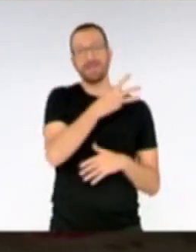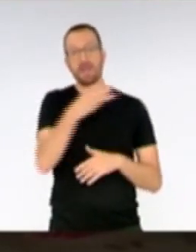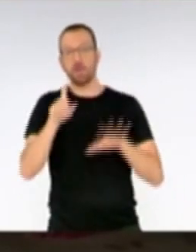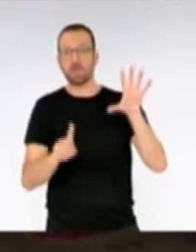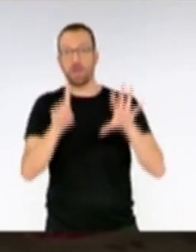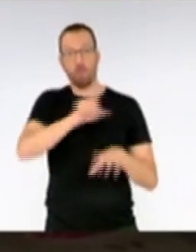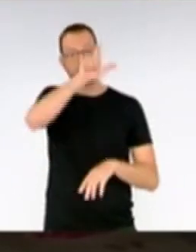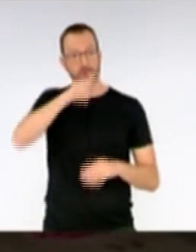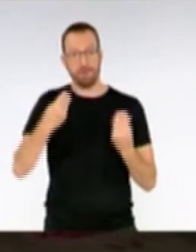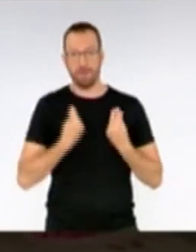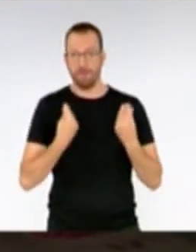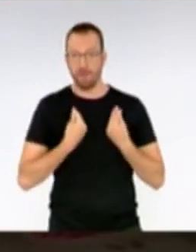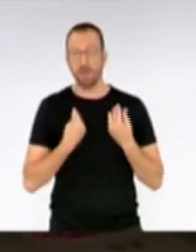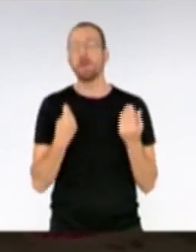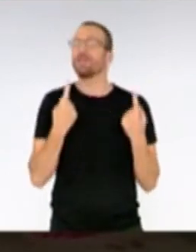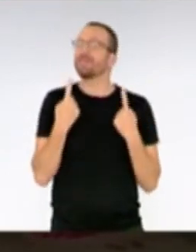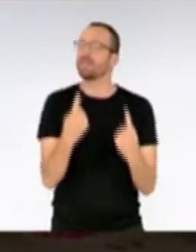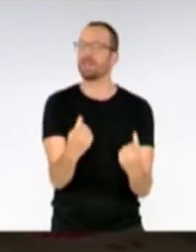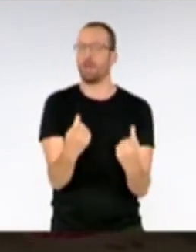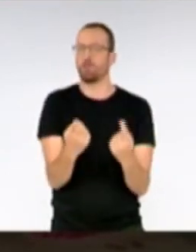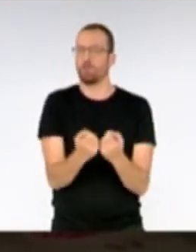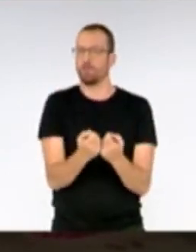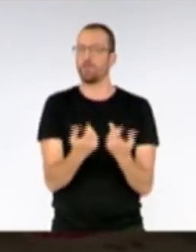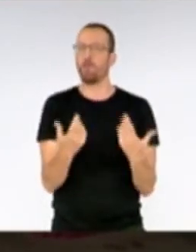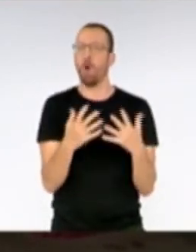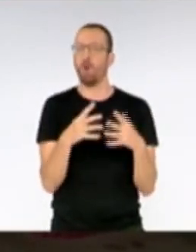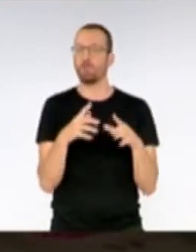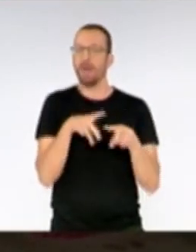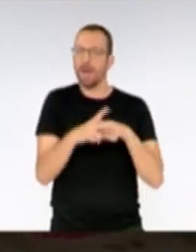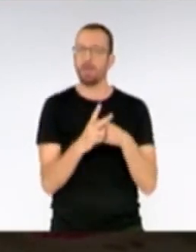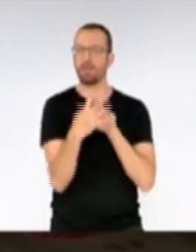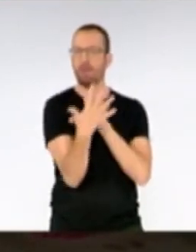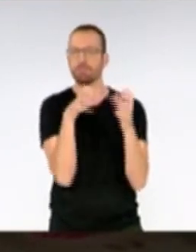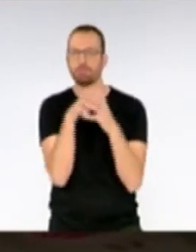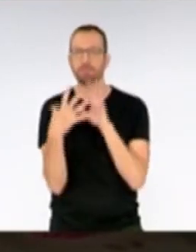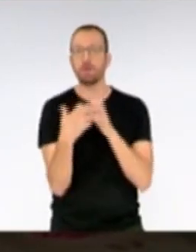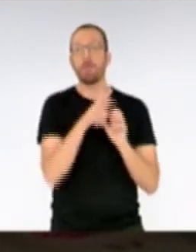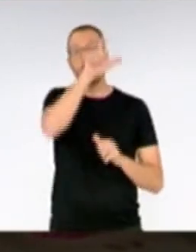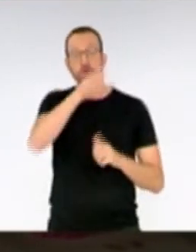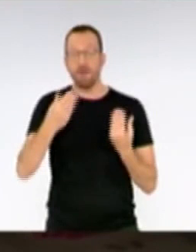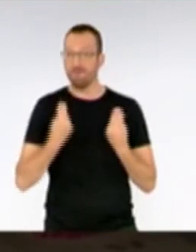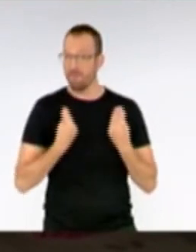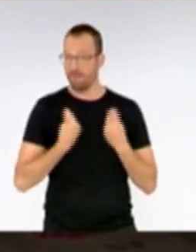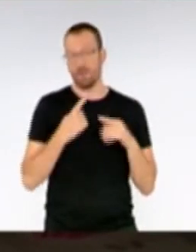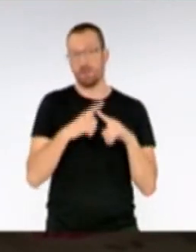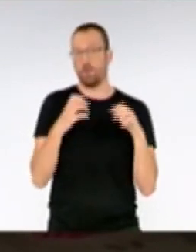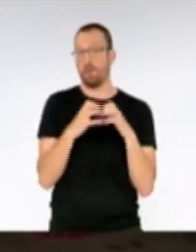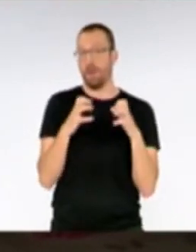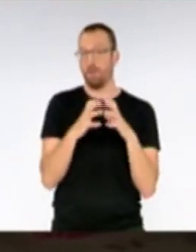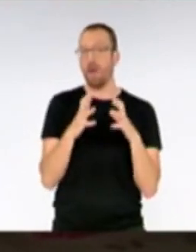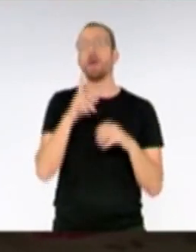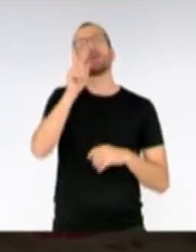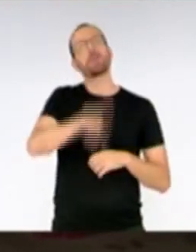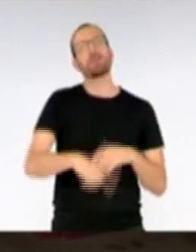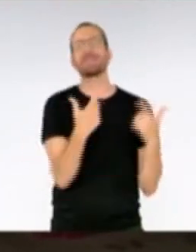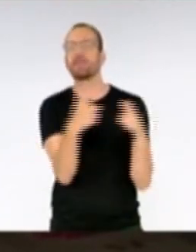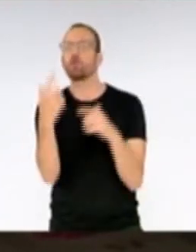habitantes. Por lo tanto, creo que necesitamos una herramienta consensuada con sus vecinos y vecinas, con nuestros vecinos y vecinas, con los sectores